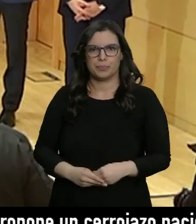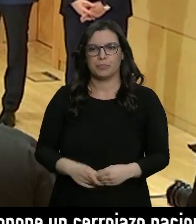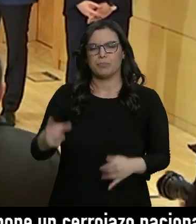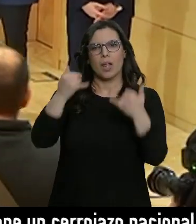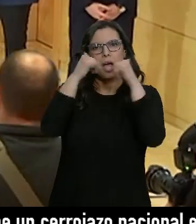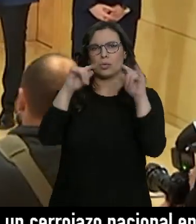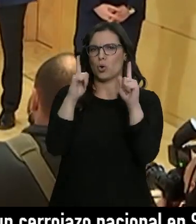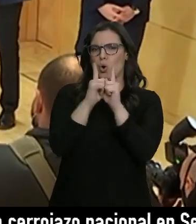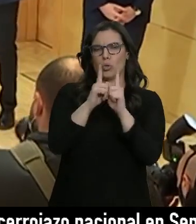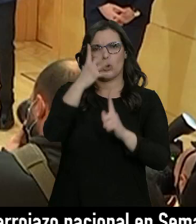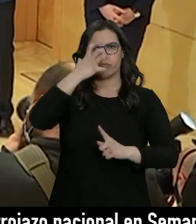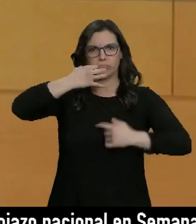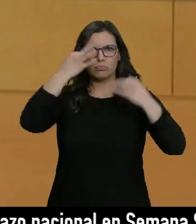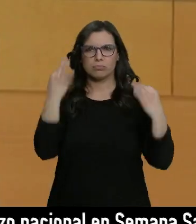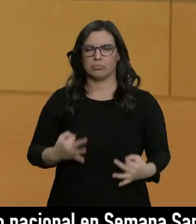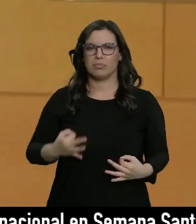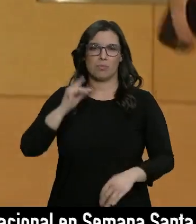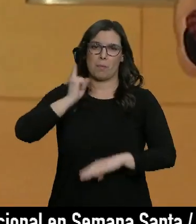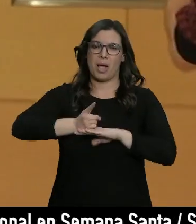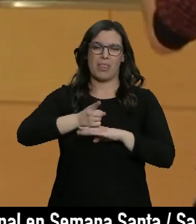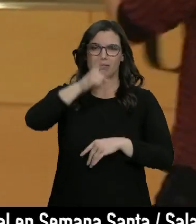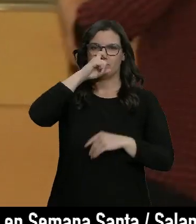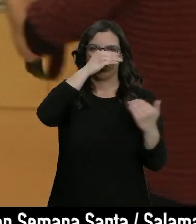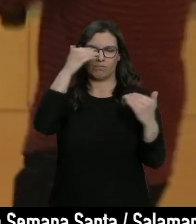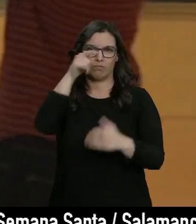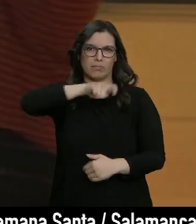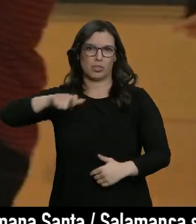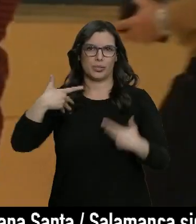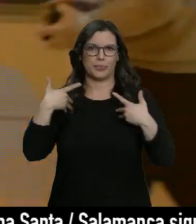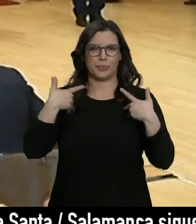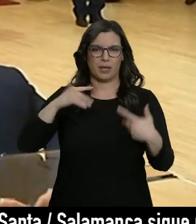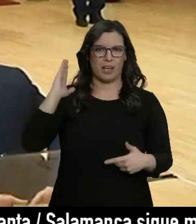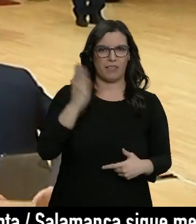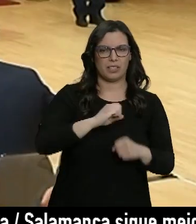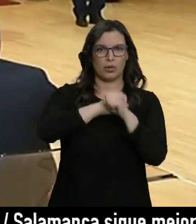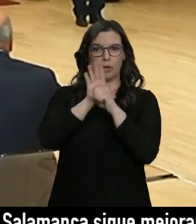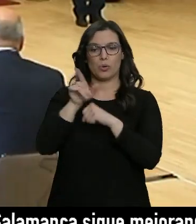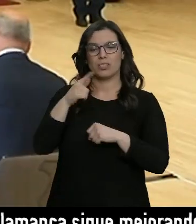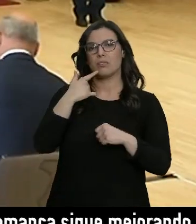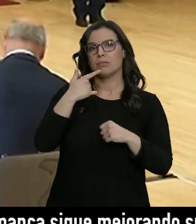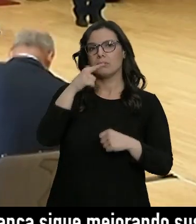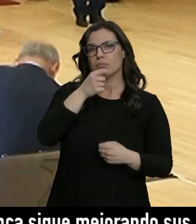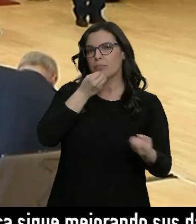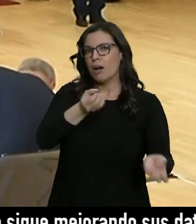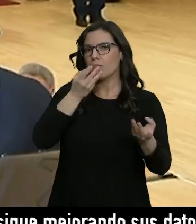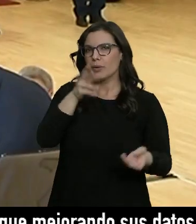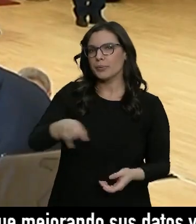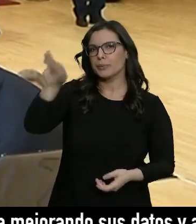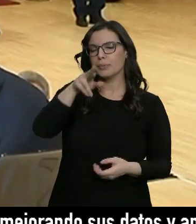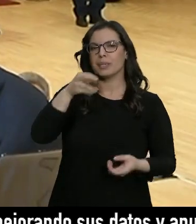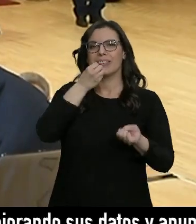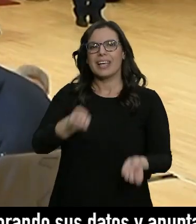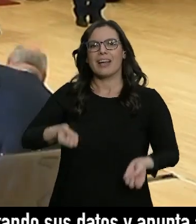Acto breve, sobrio y marcado por el recuerdo a las víctimas de la pandemia. Ese dolor y homenaje ha sido el mensaje más repetido en la declaración